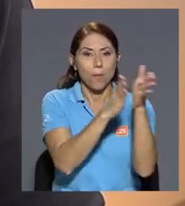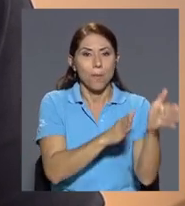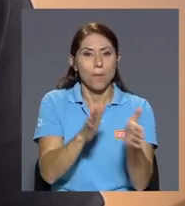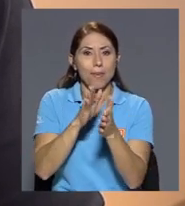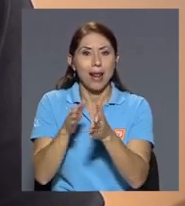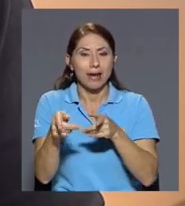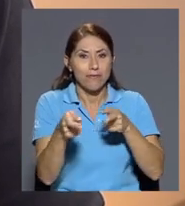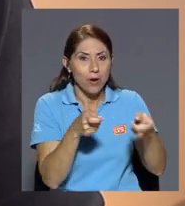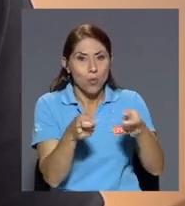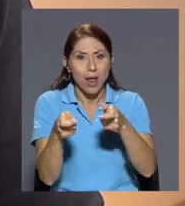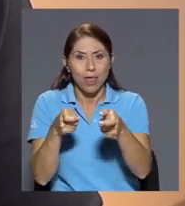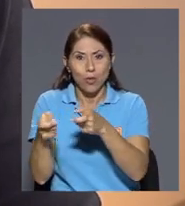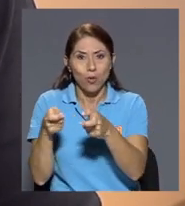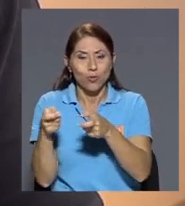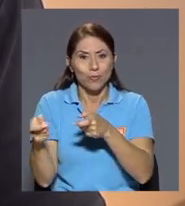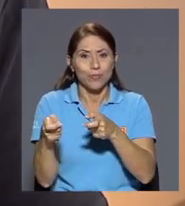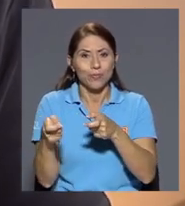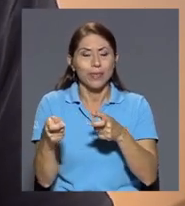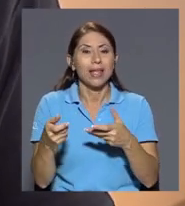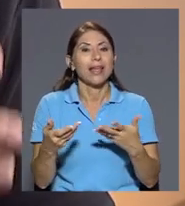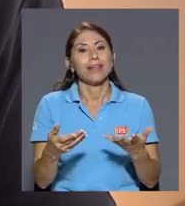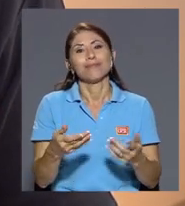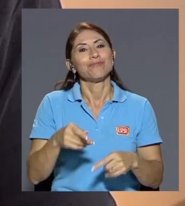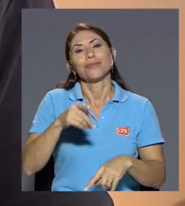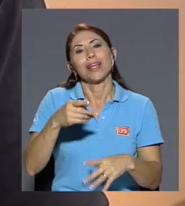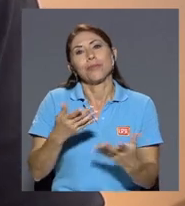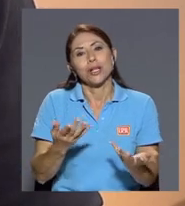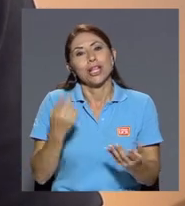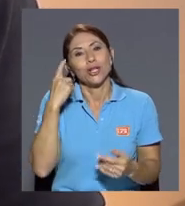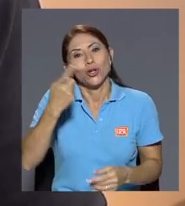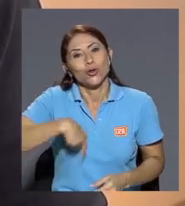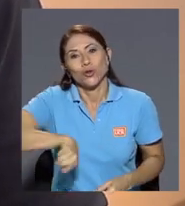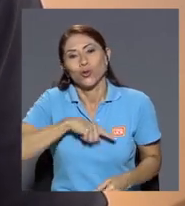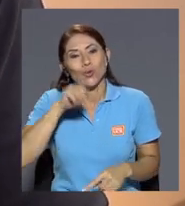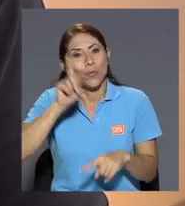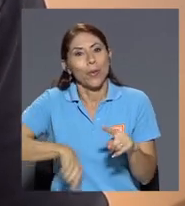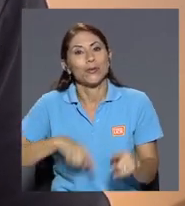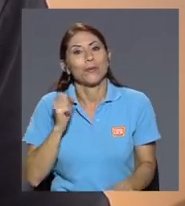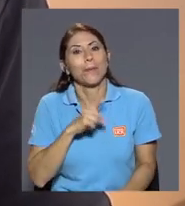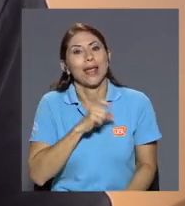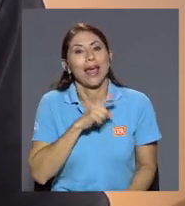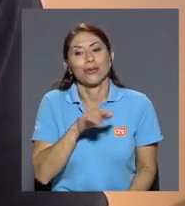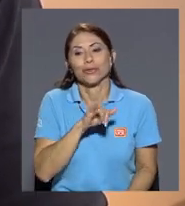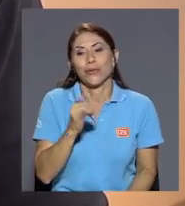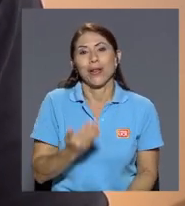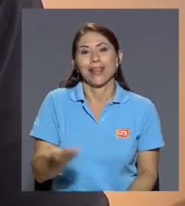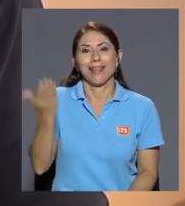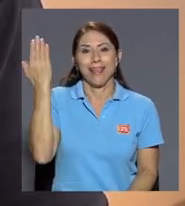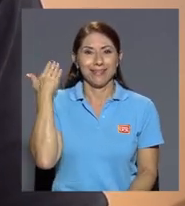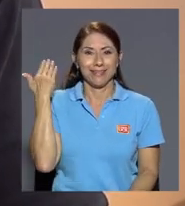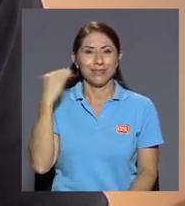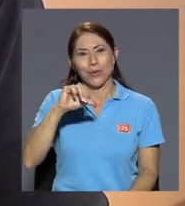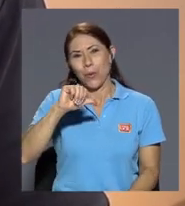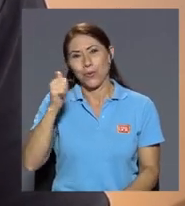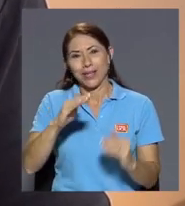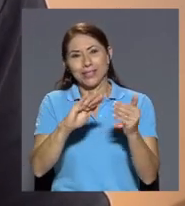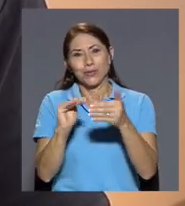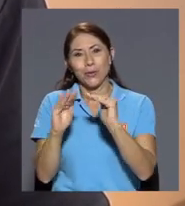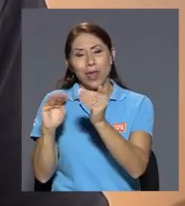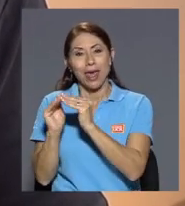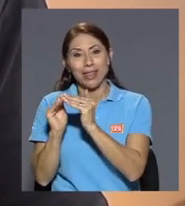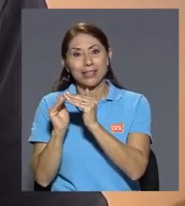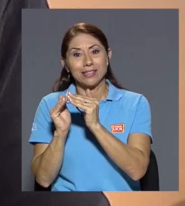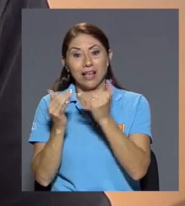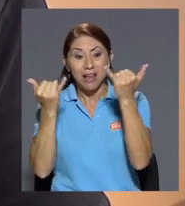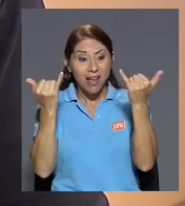generar un sistema porque no podemos cometer mismos pecados que ya han cometido otras ciudades verdad que de repente se convirtieron en